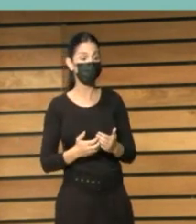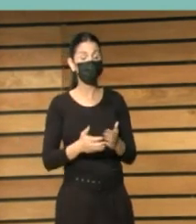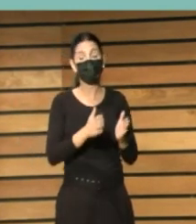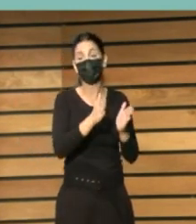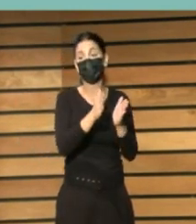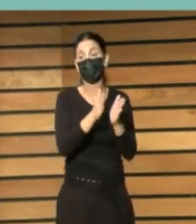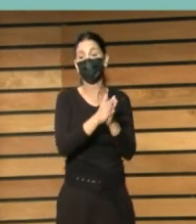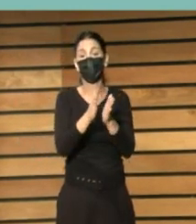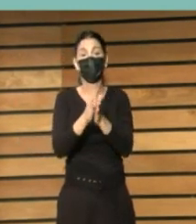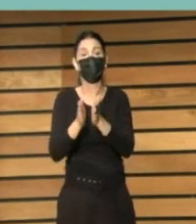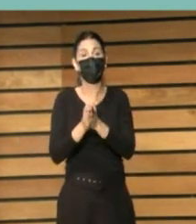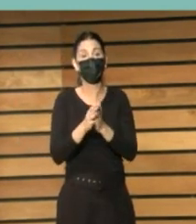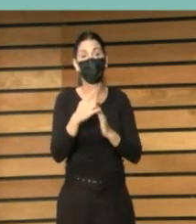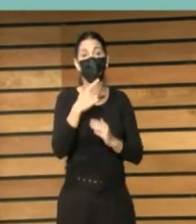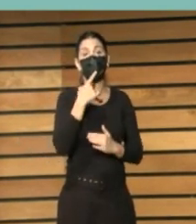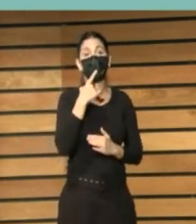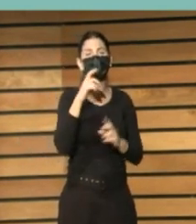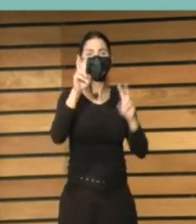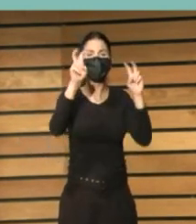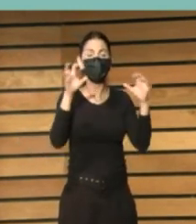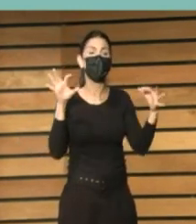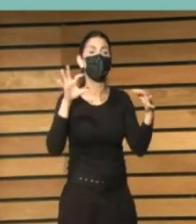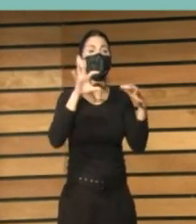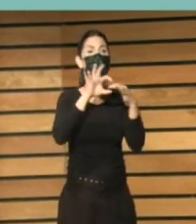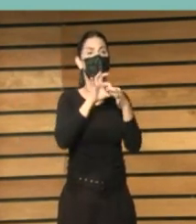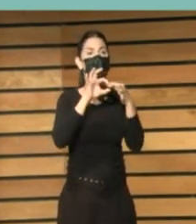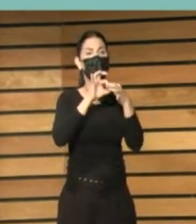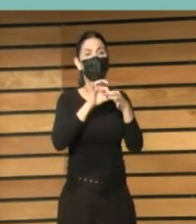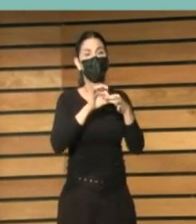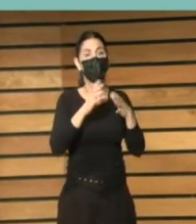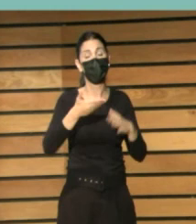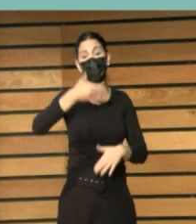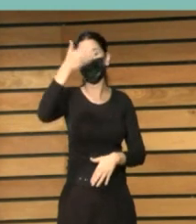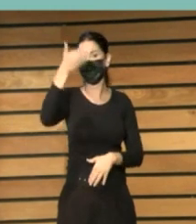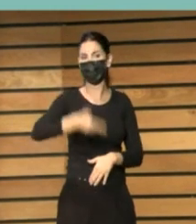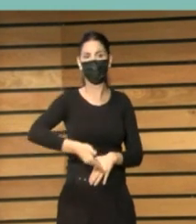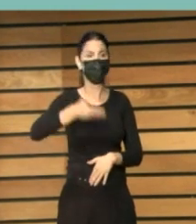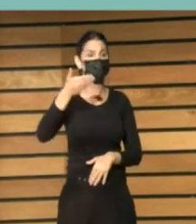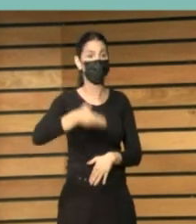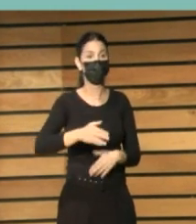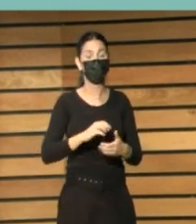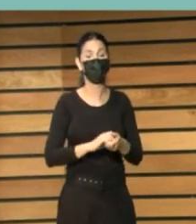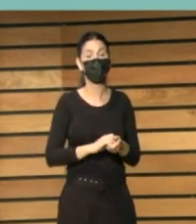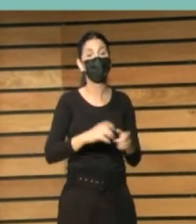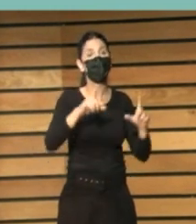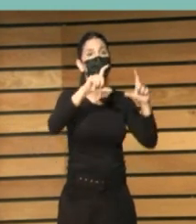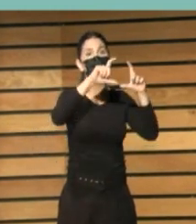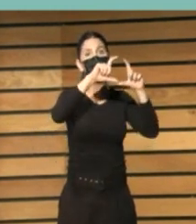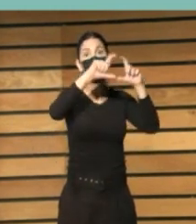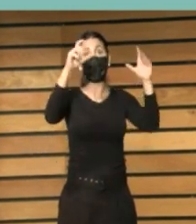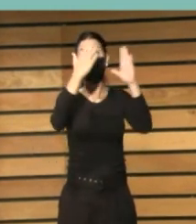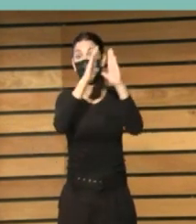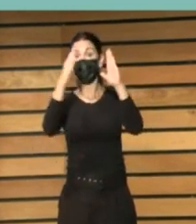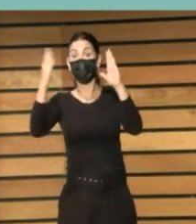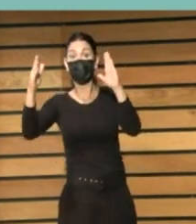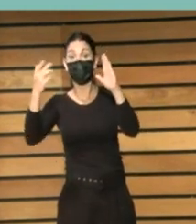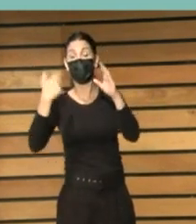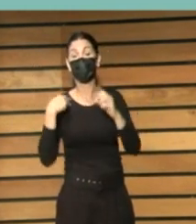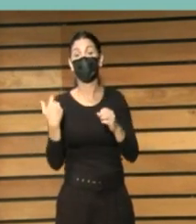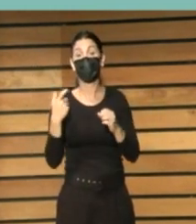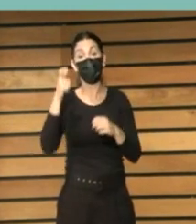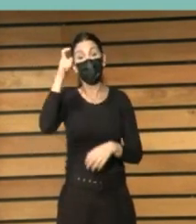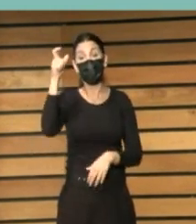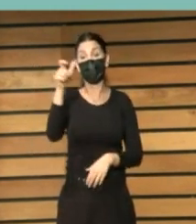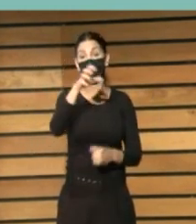de establecer alianzas es fundamental que lo podamos hacer y siempre las bibliotecas municipales creo que hemos